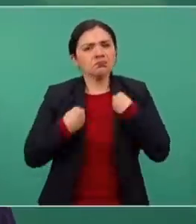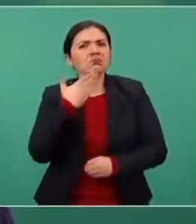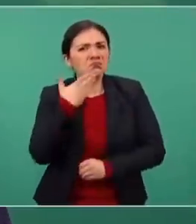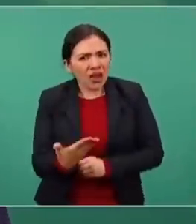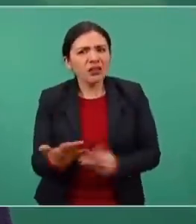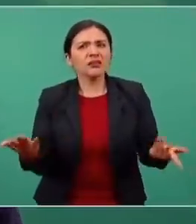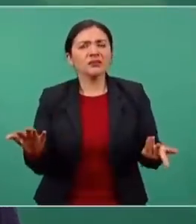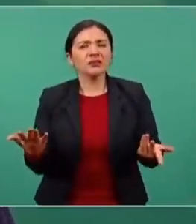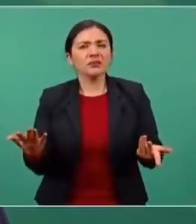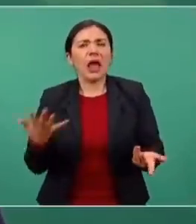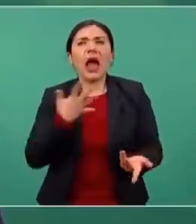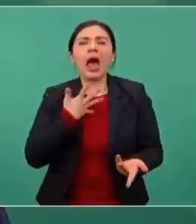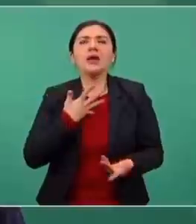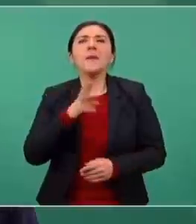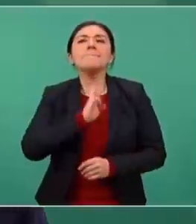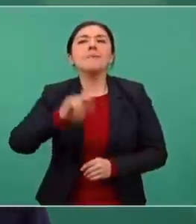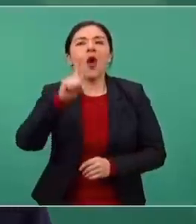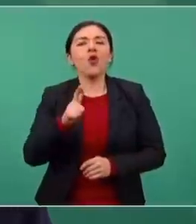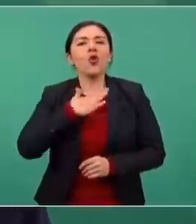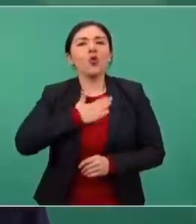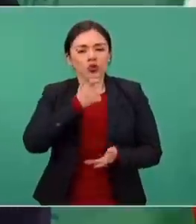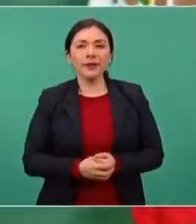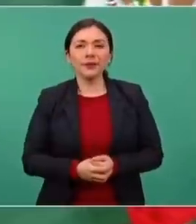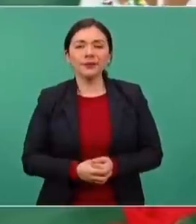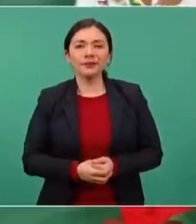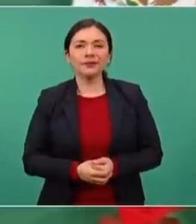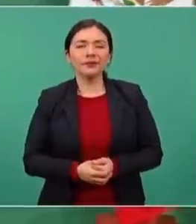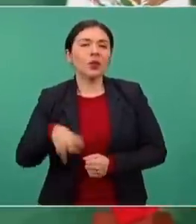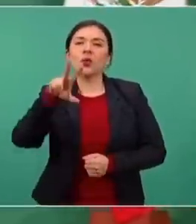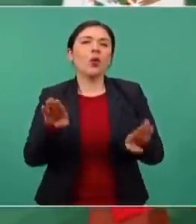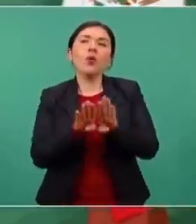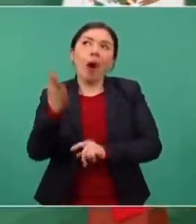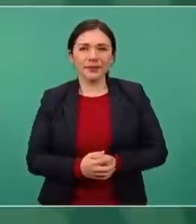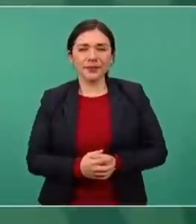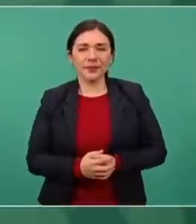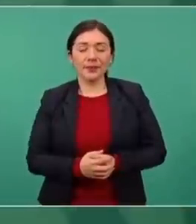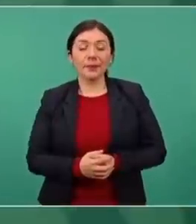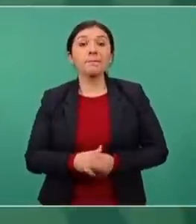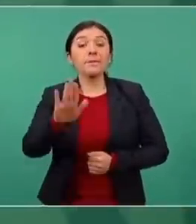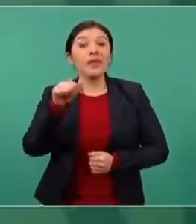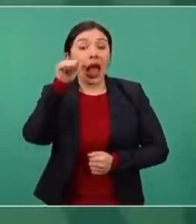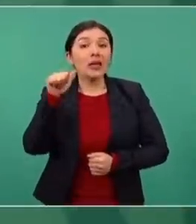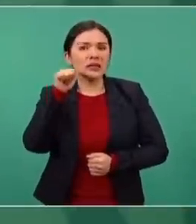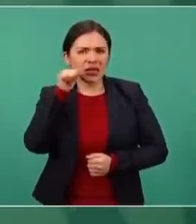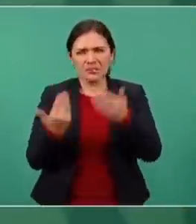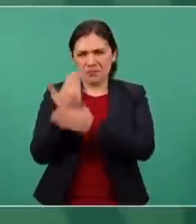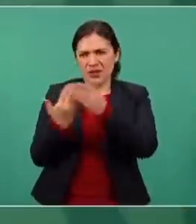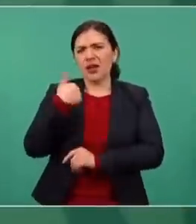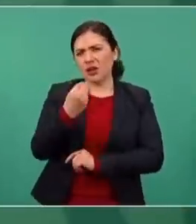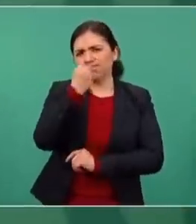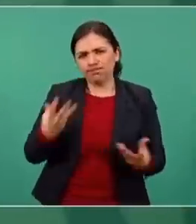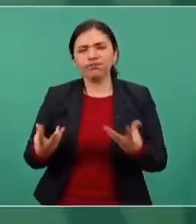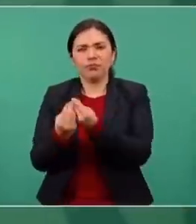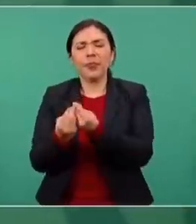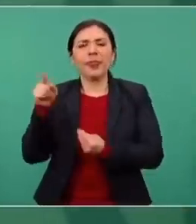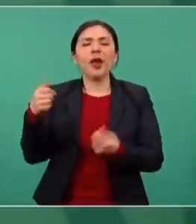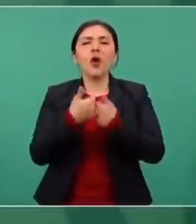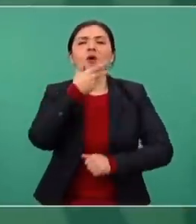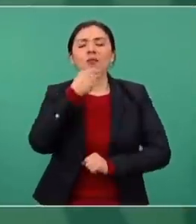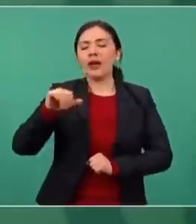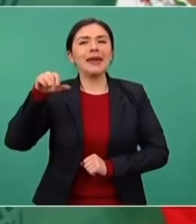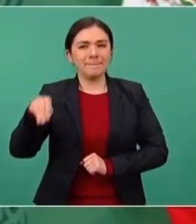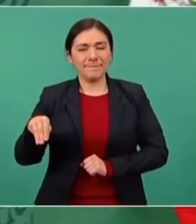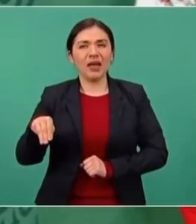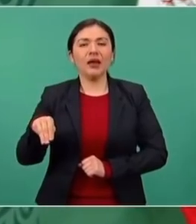porque hay una mejor distribución de la riqueza. Ya no es lo mismo de antes. Ayer desayuné con